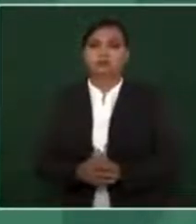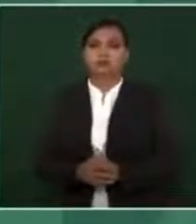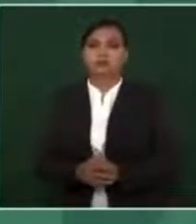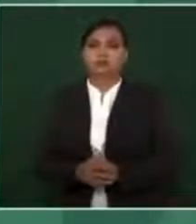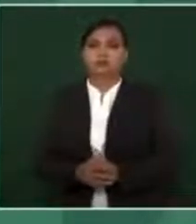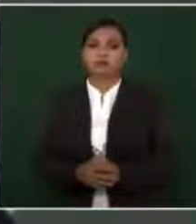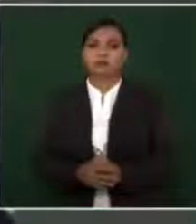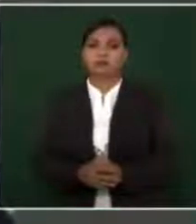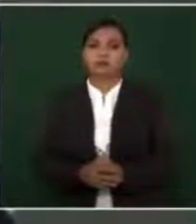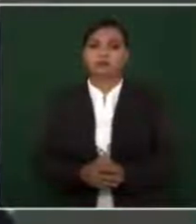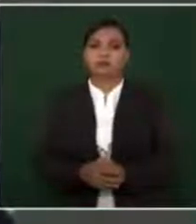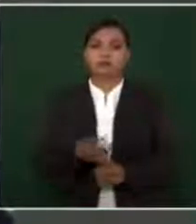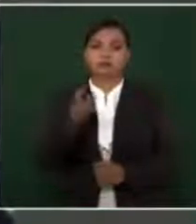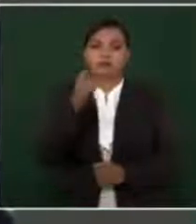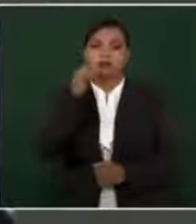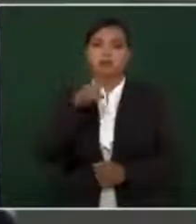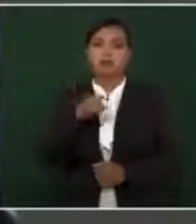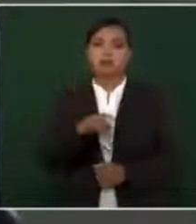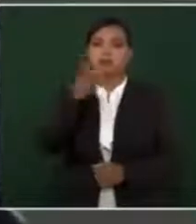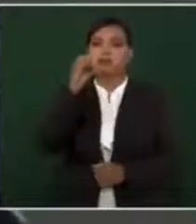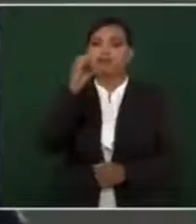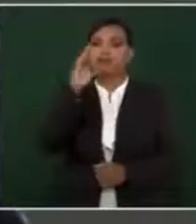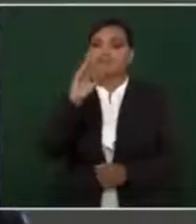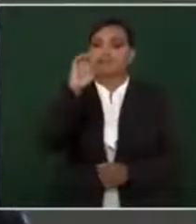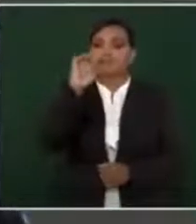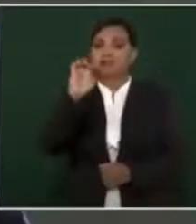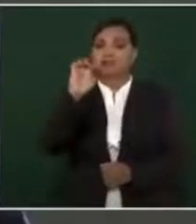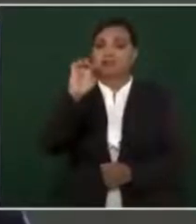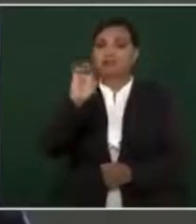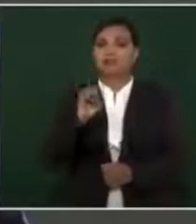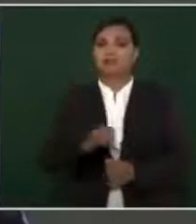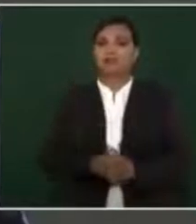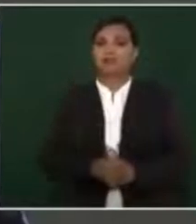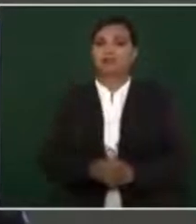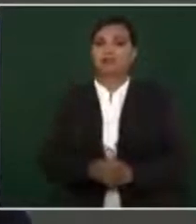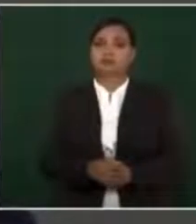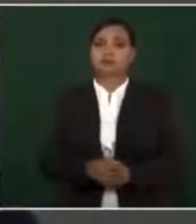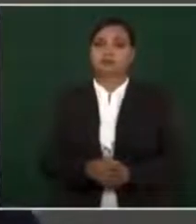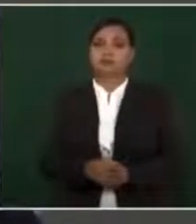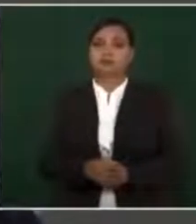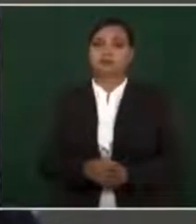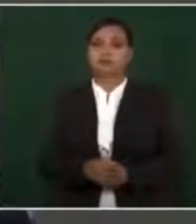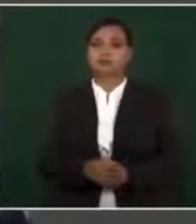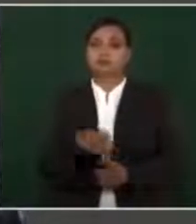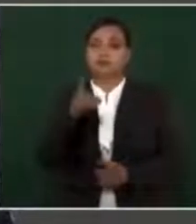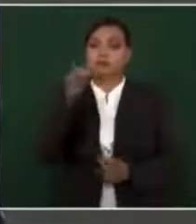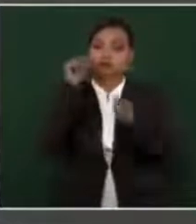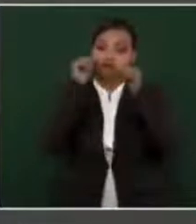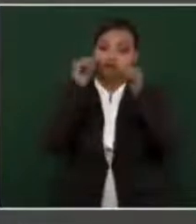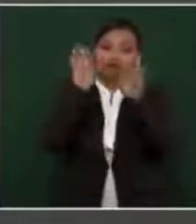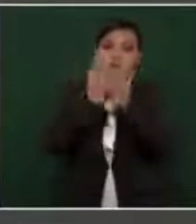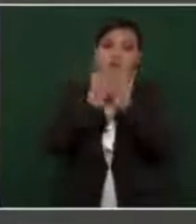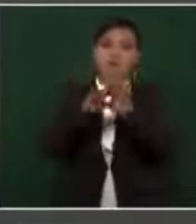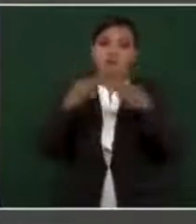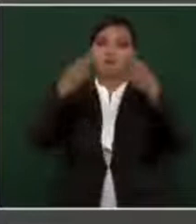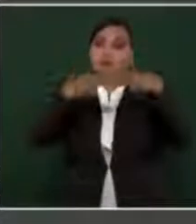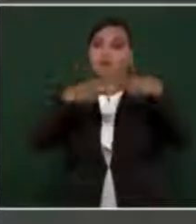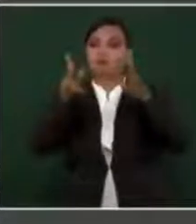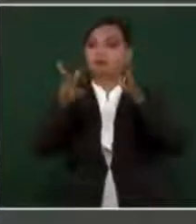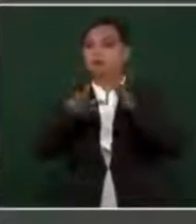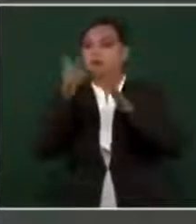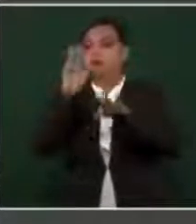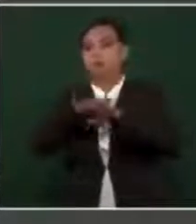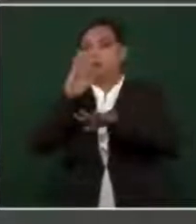y la Comisión Federal de Electricidad fue tratada como una empresa más